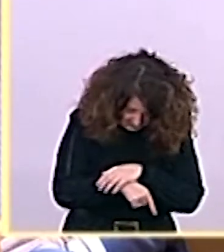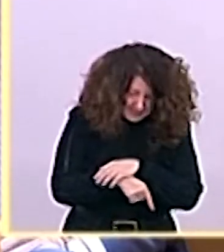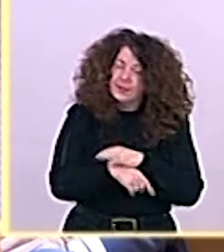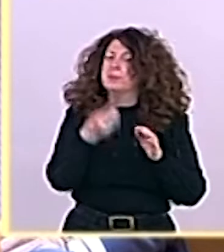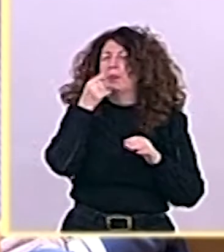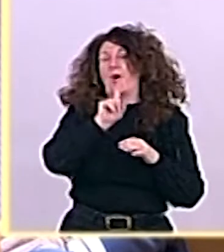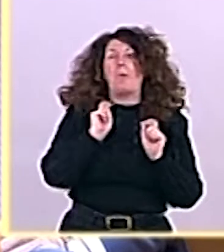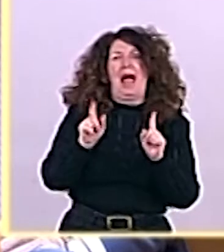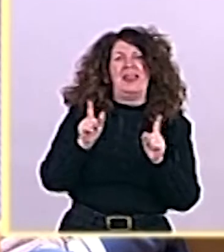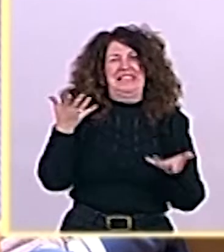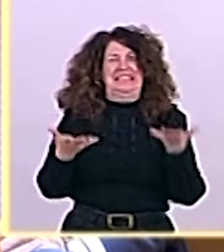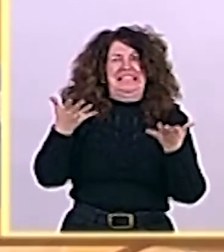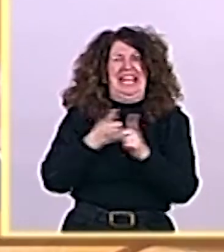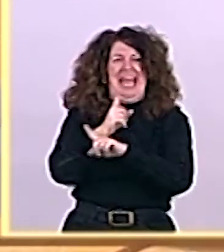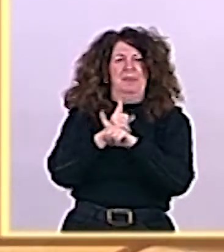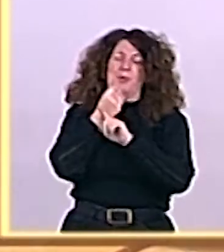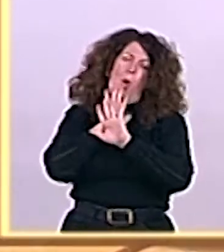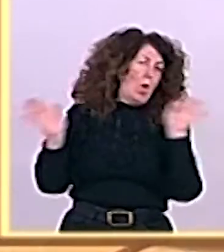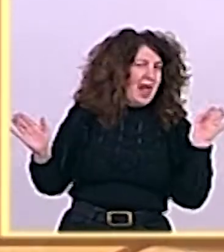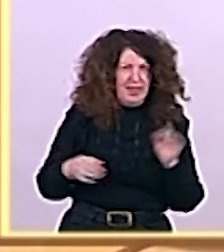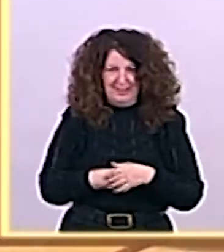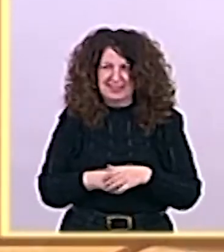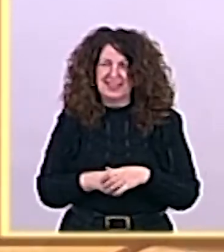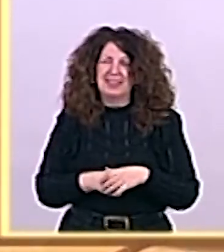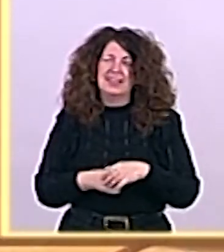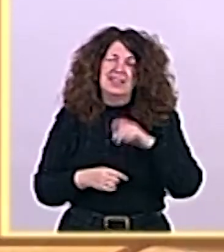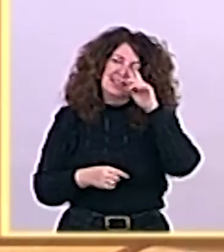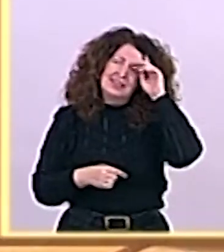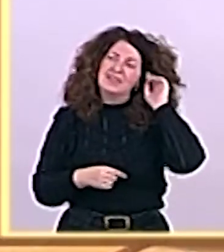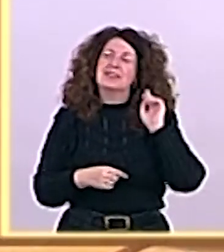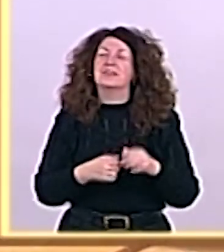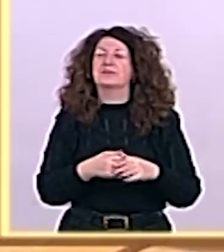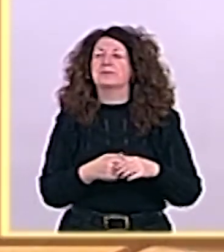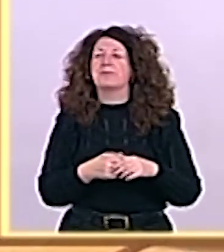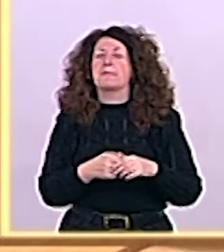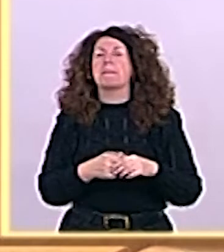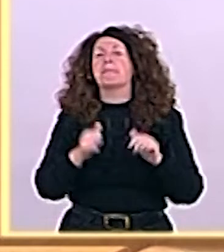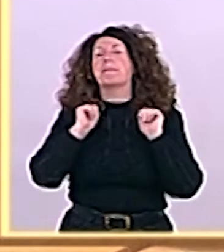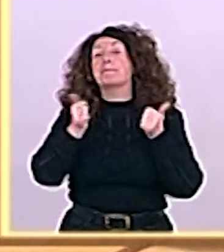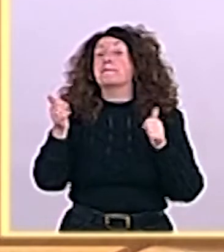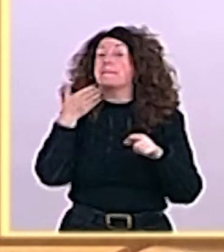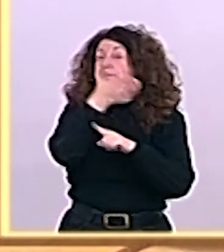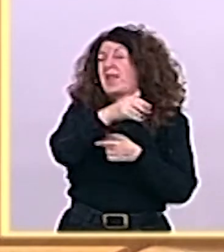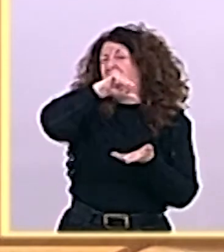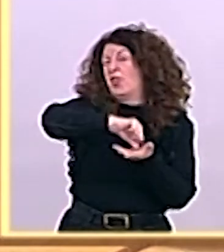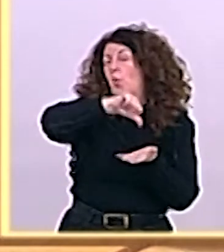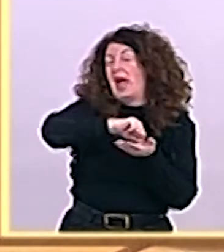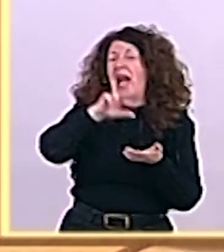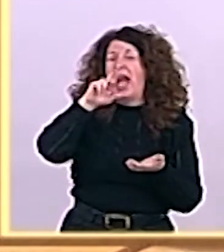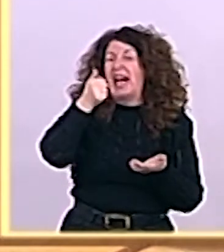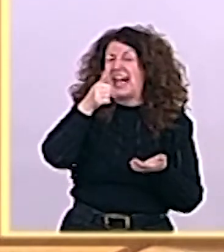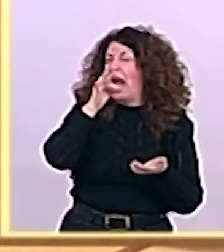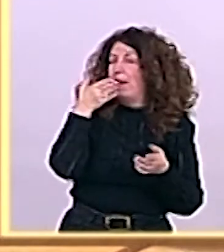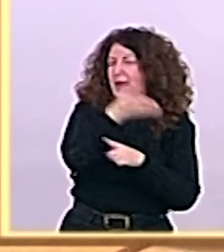Empezó no haciendo a Rabat el primer viaje oficial y acabó dando un bandazo de nuestra posición sobre el Sáhara